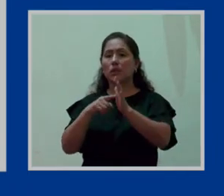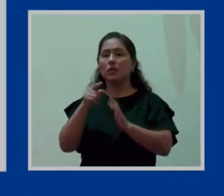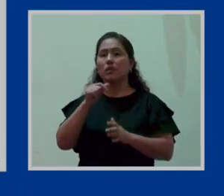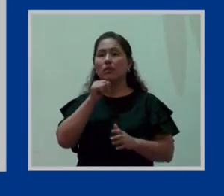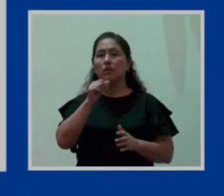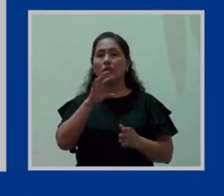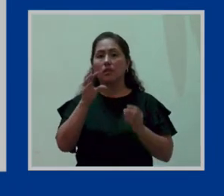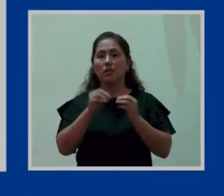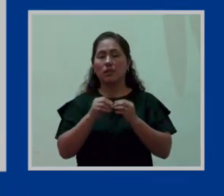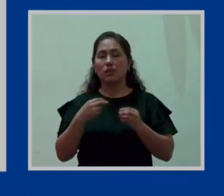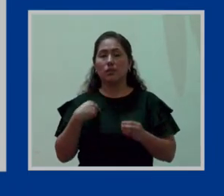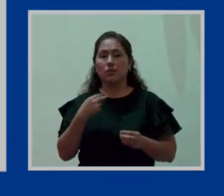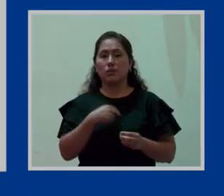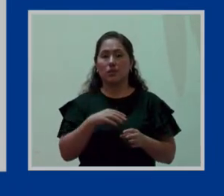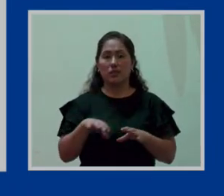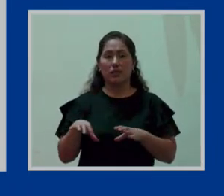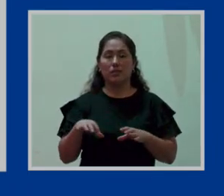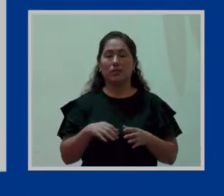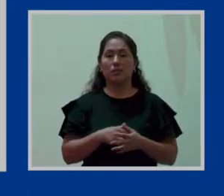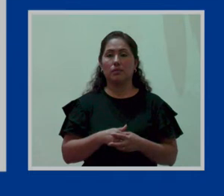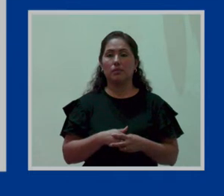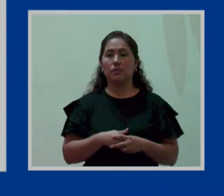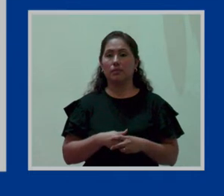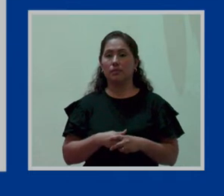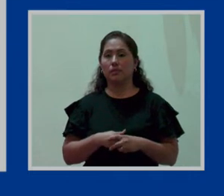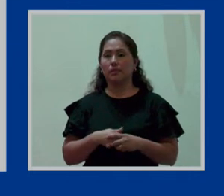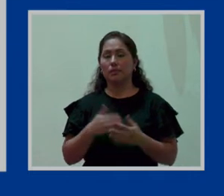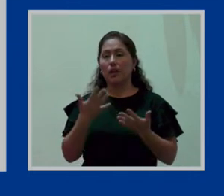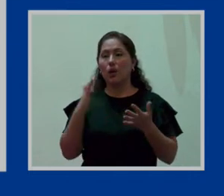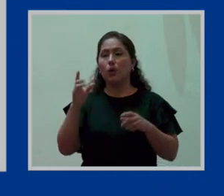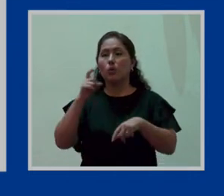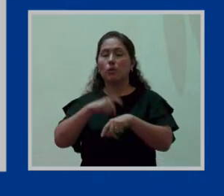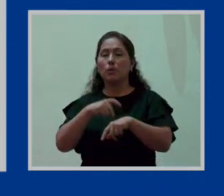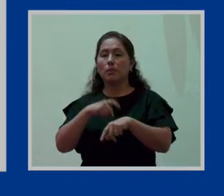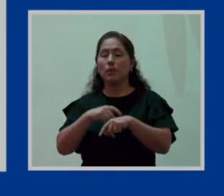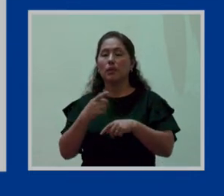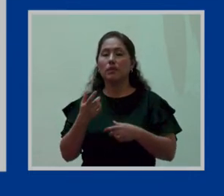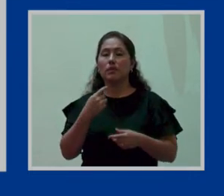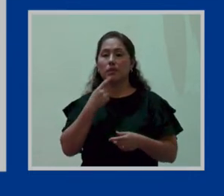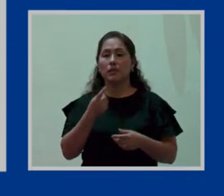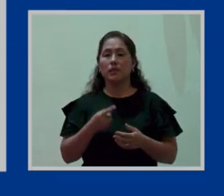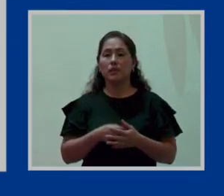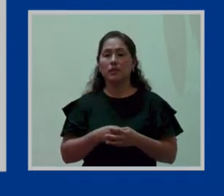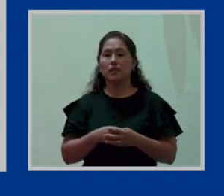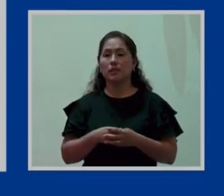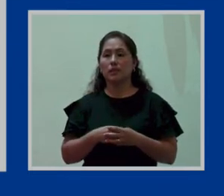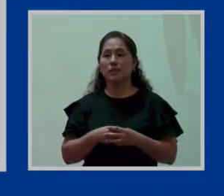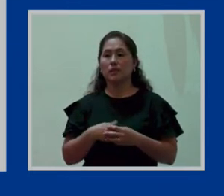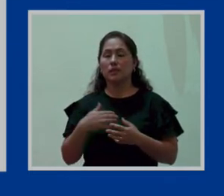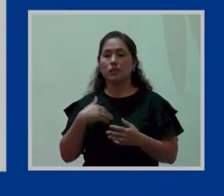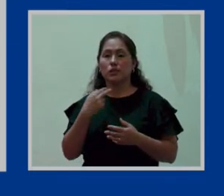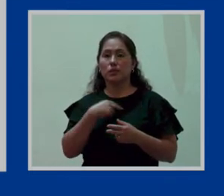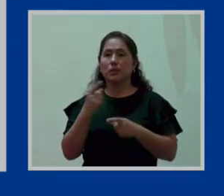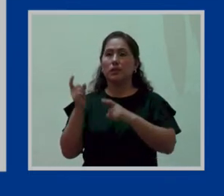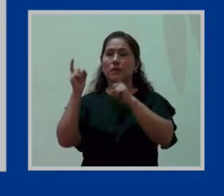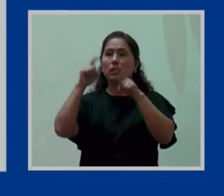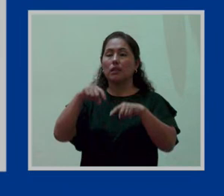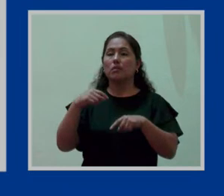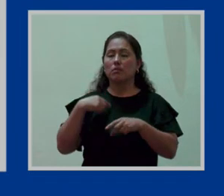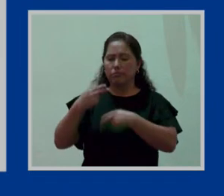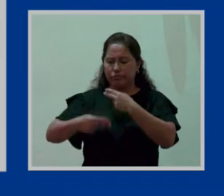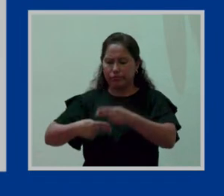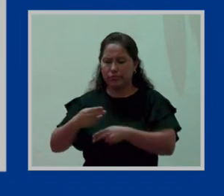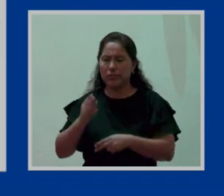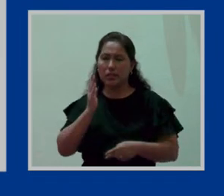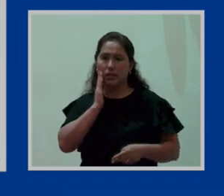sensibilicemos porque en algún momento que le digo como dicen venimos de una madre si